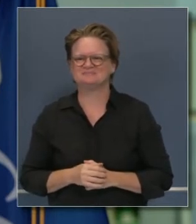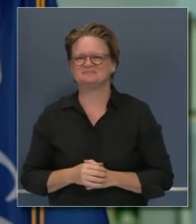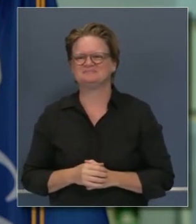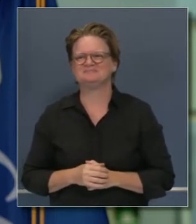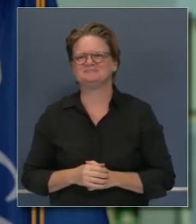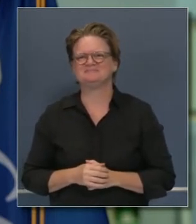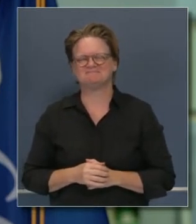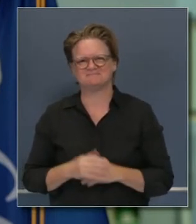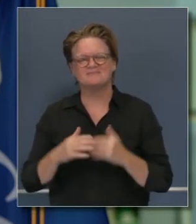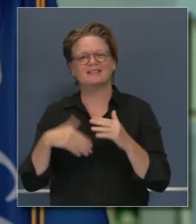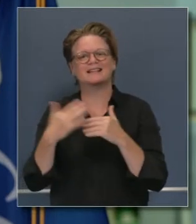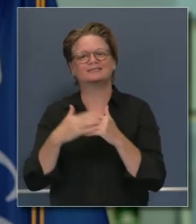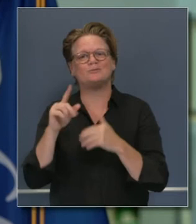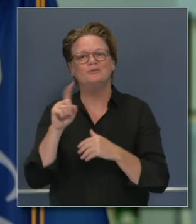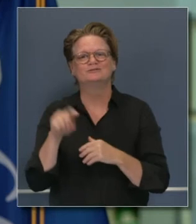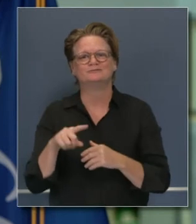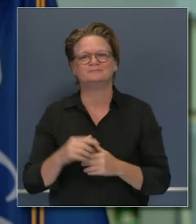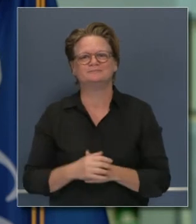gracias gobernador